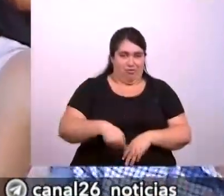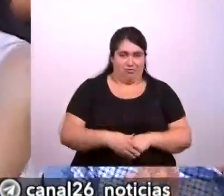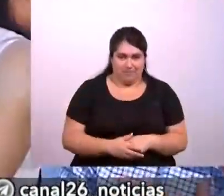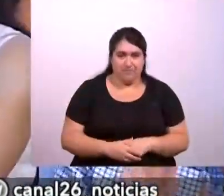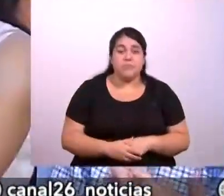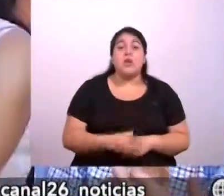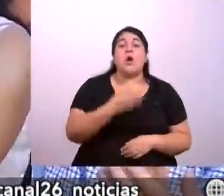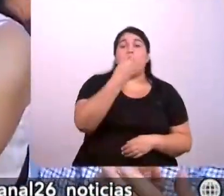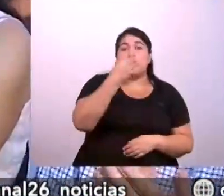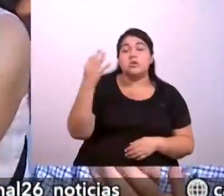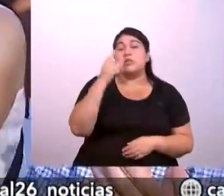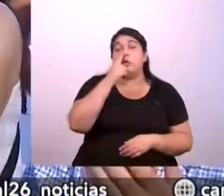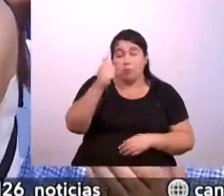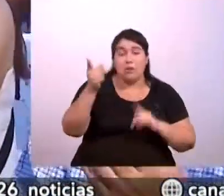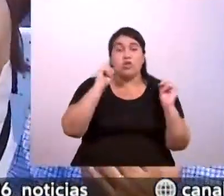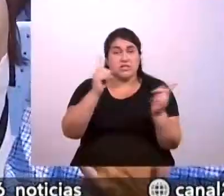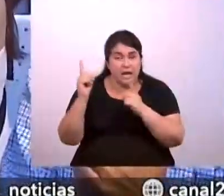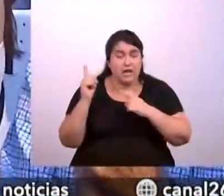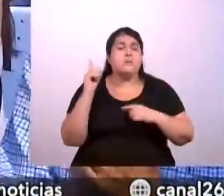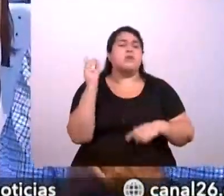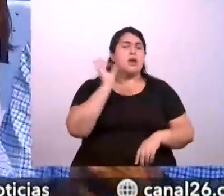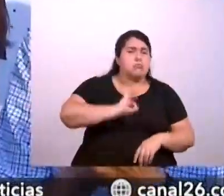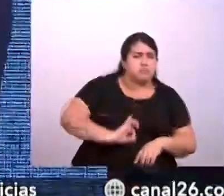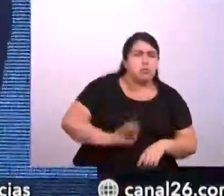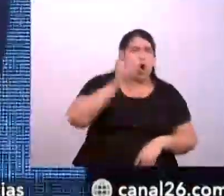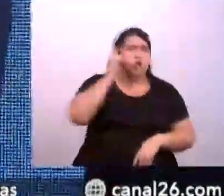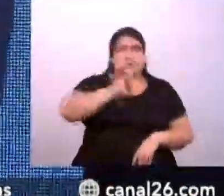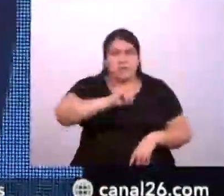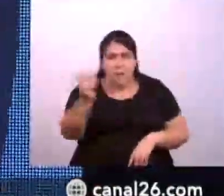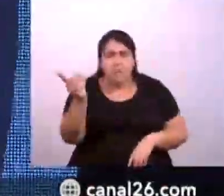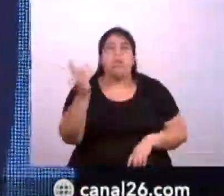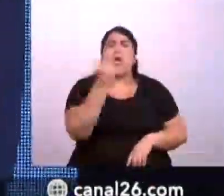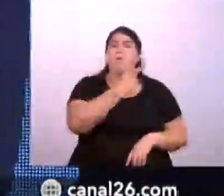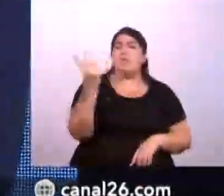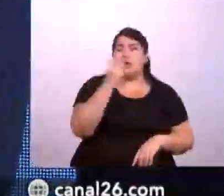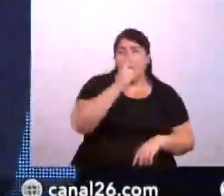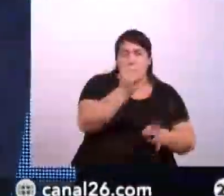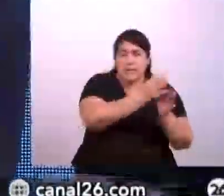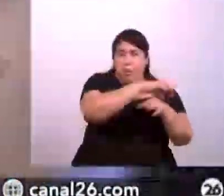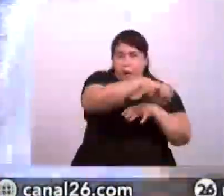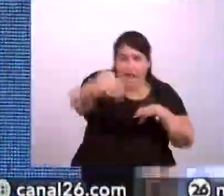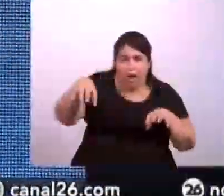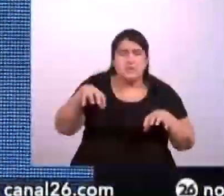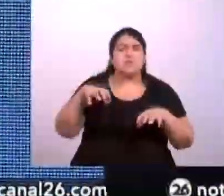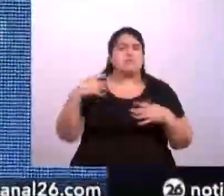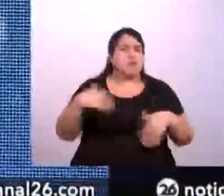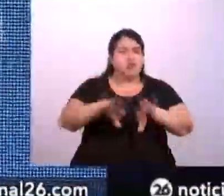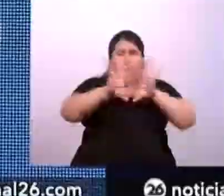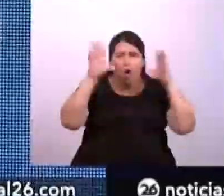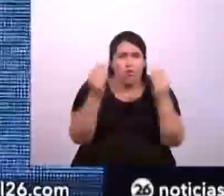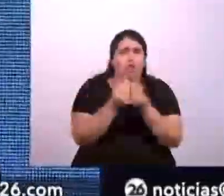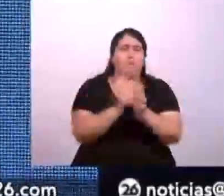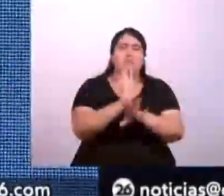400.000 docentes, 80.000 auxiliares, 22.000 escuelas, todo eso es el sistema